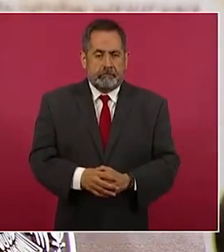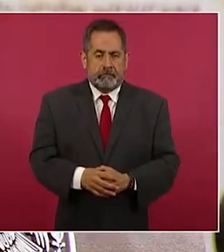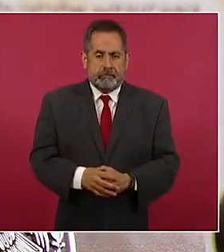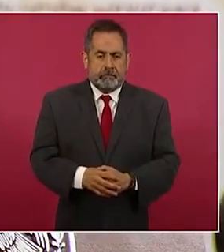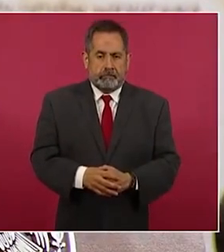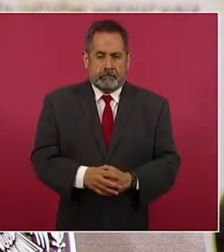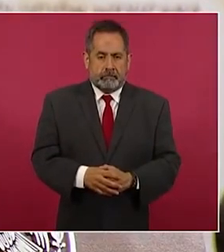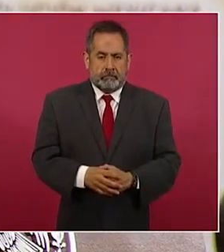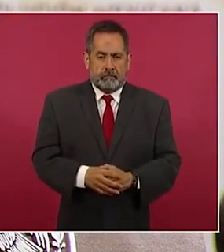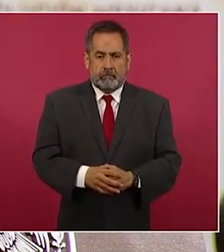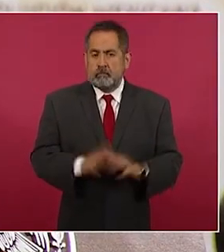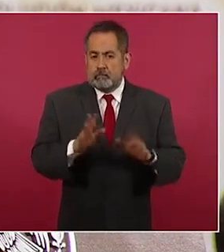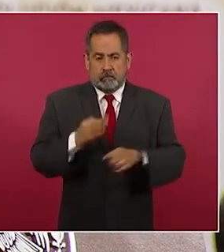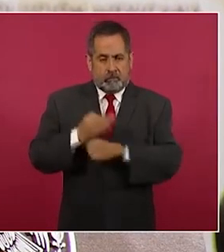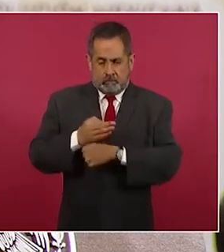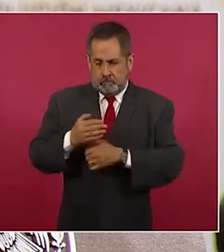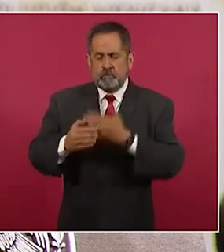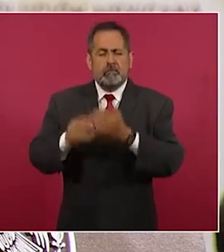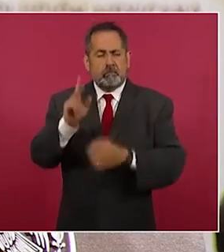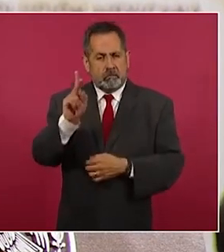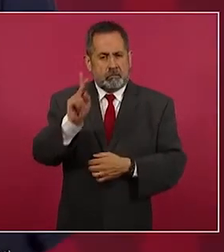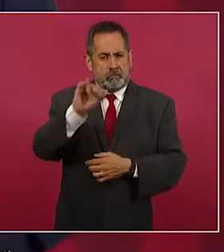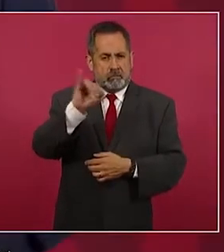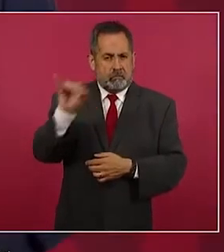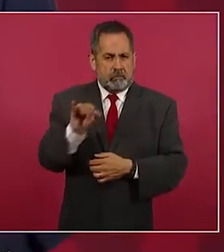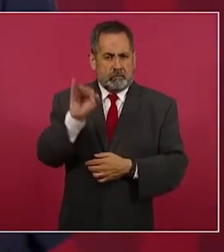se ha avanzado en el Poder Judicial,